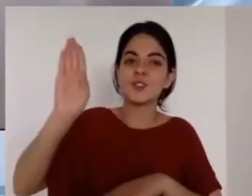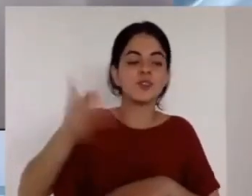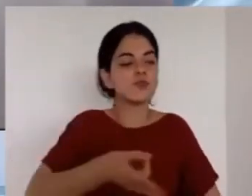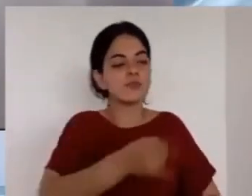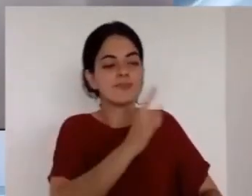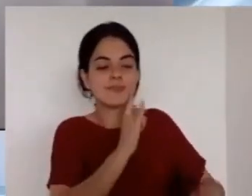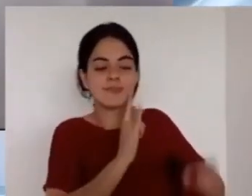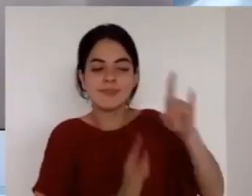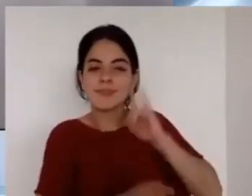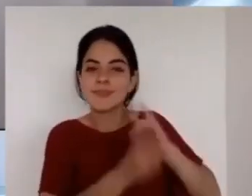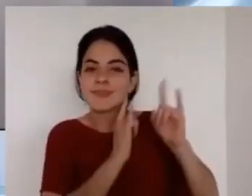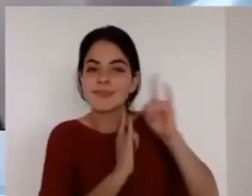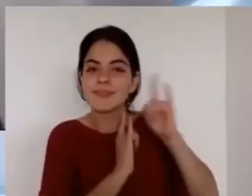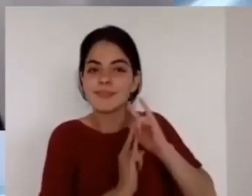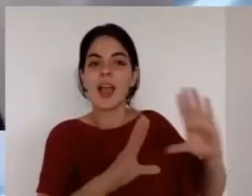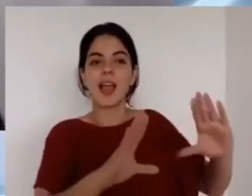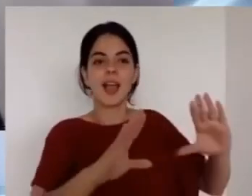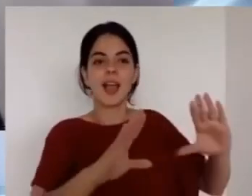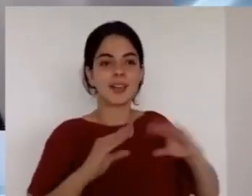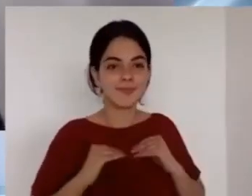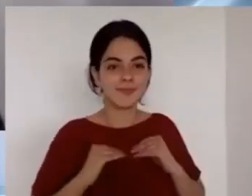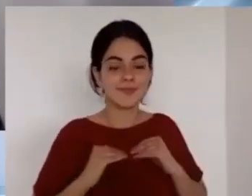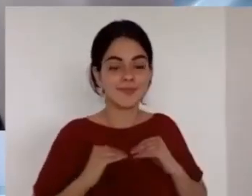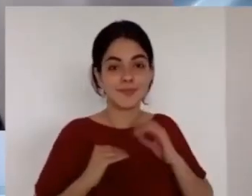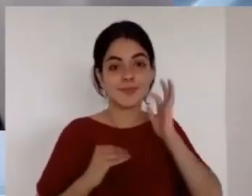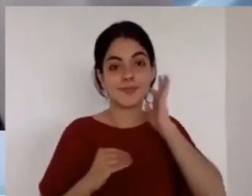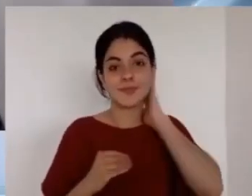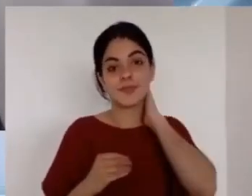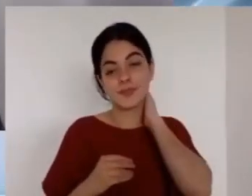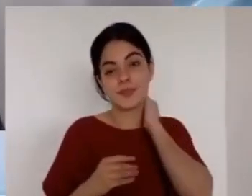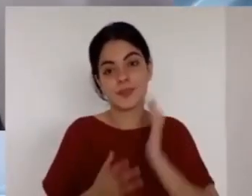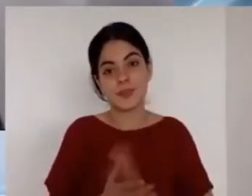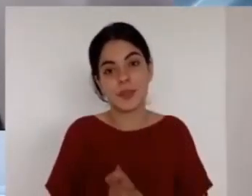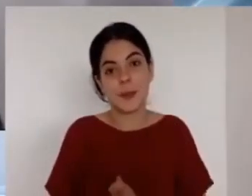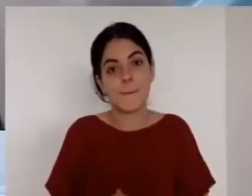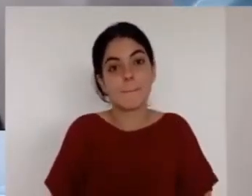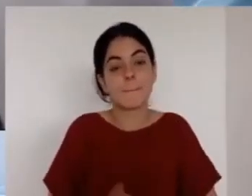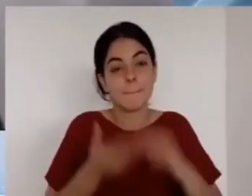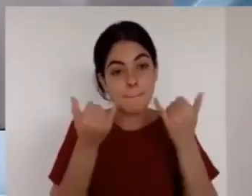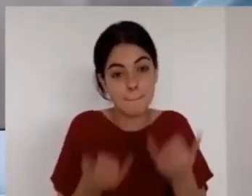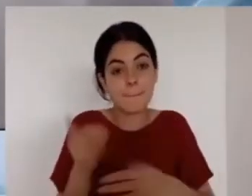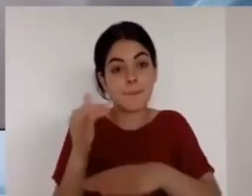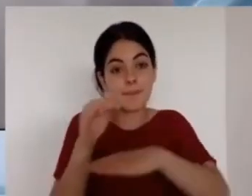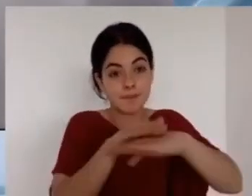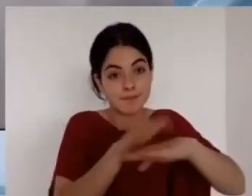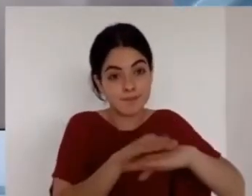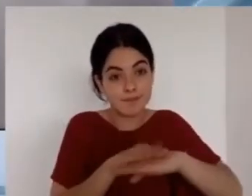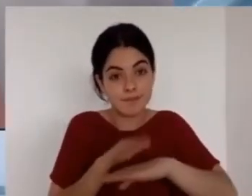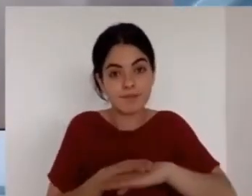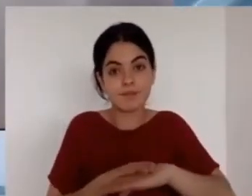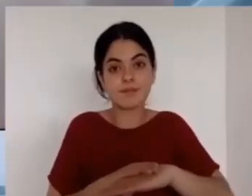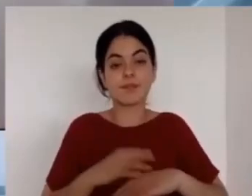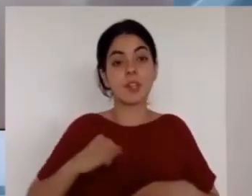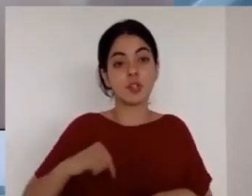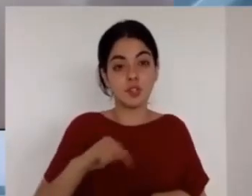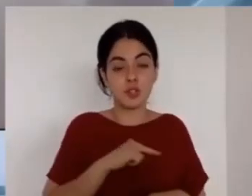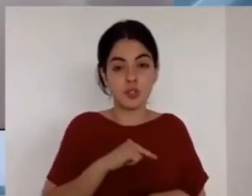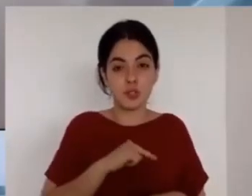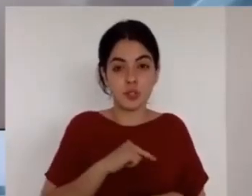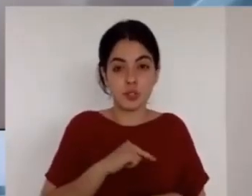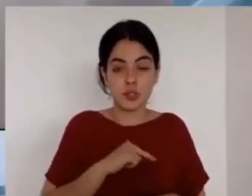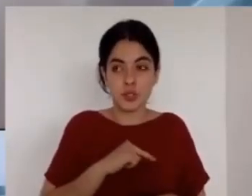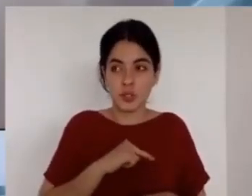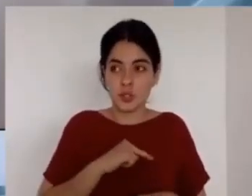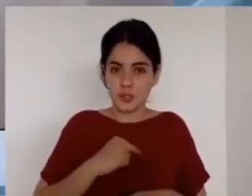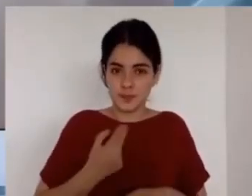nosotros ministros competentes del nuevo pacto donde sus mandamientos